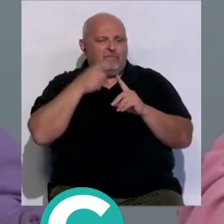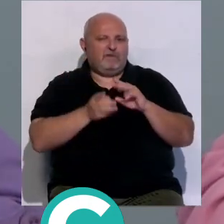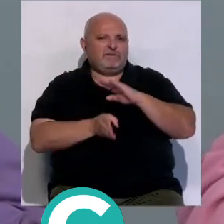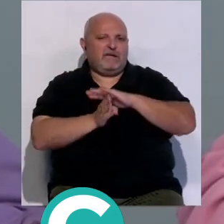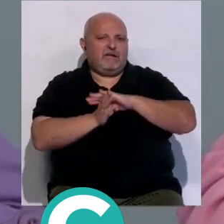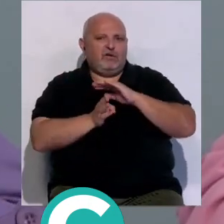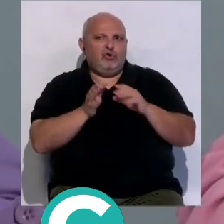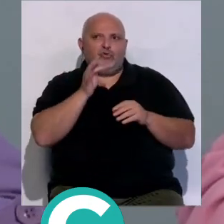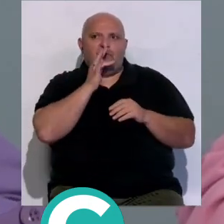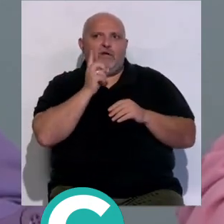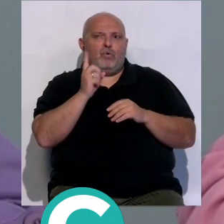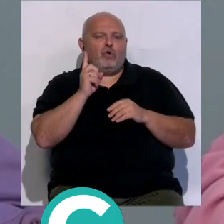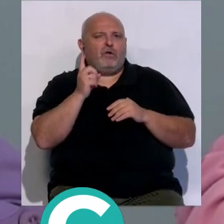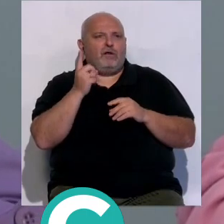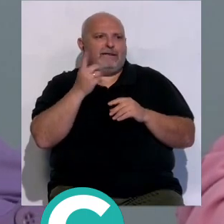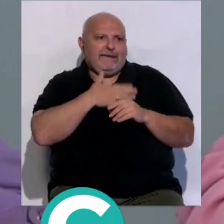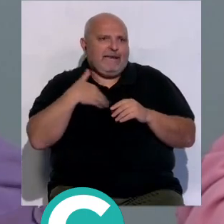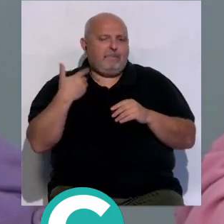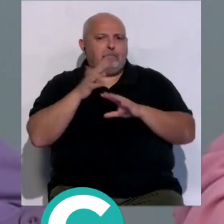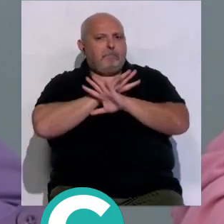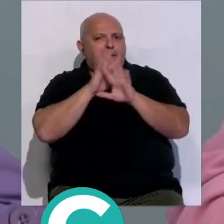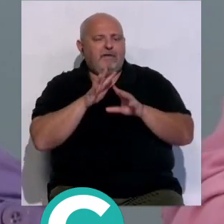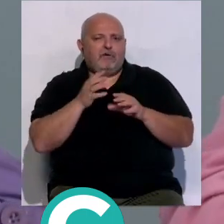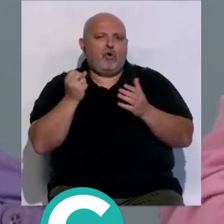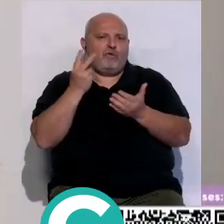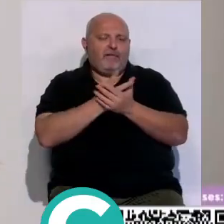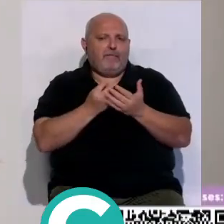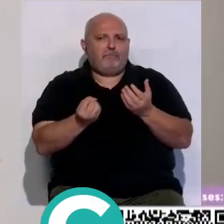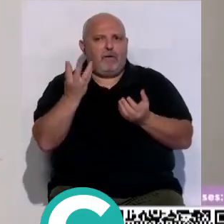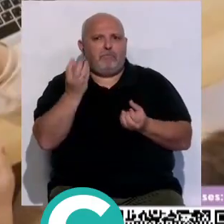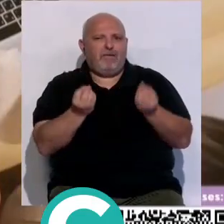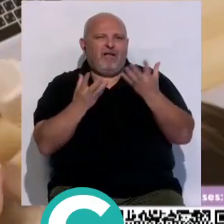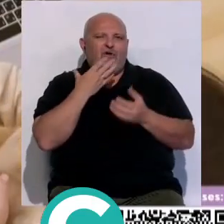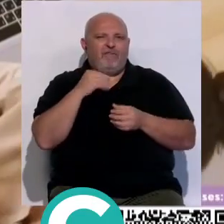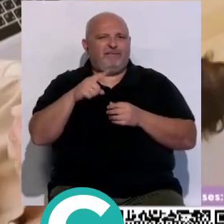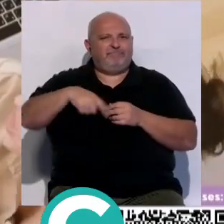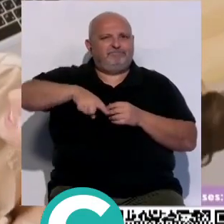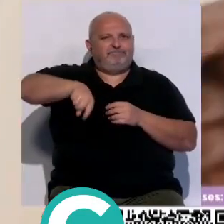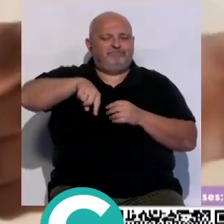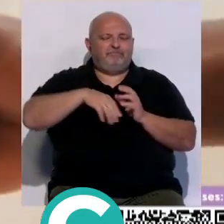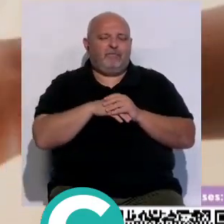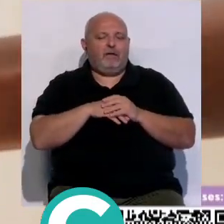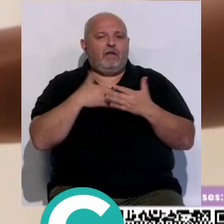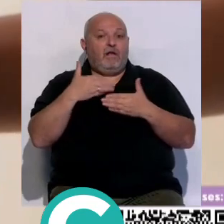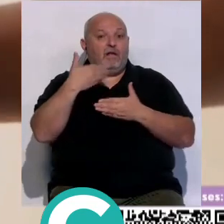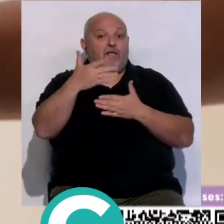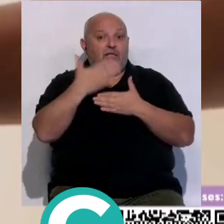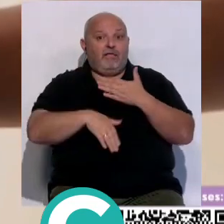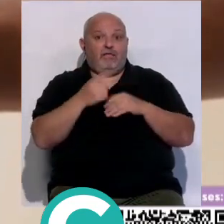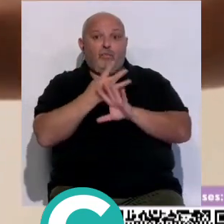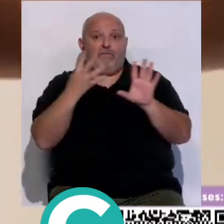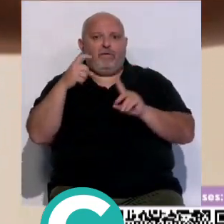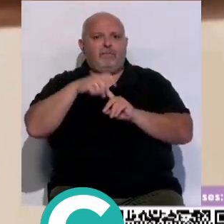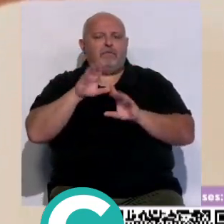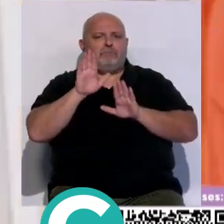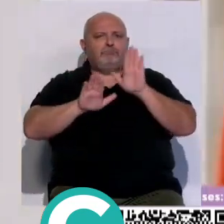o incluso no solo persisten sino que parece que se están reactivando en la población más joven así hasta el próximo 19 de mayo